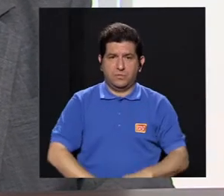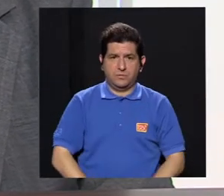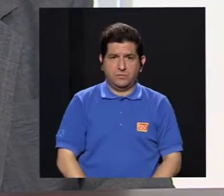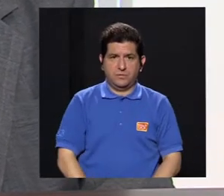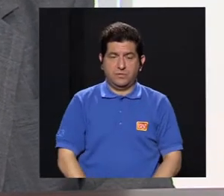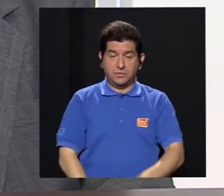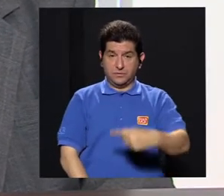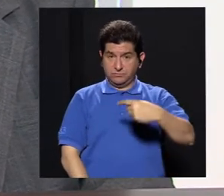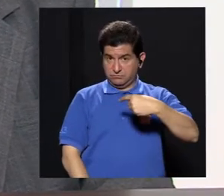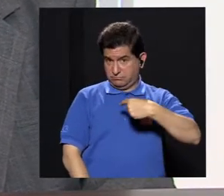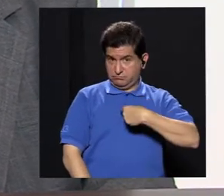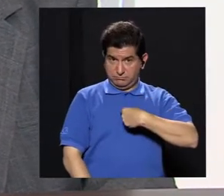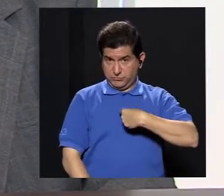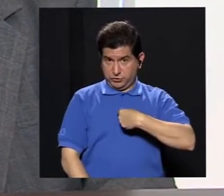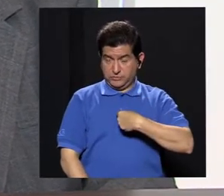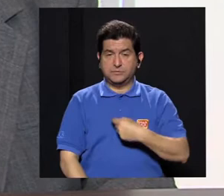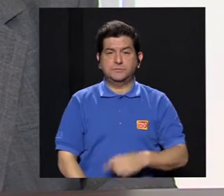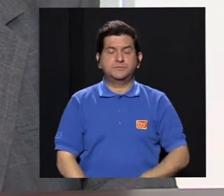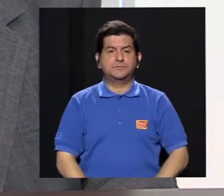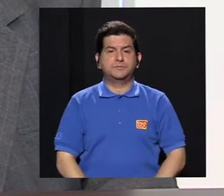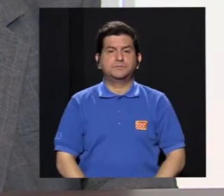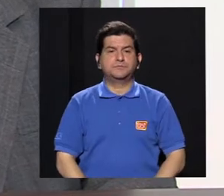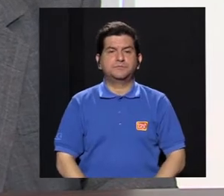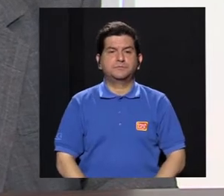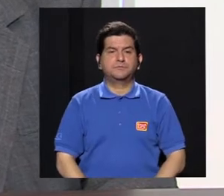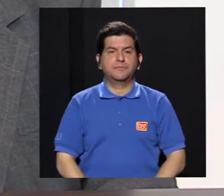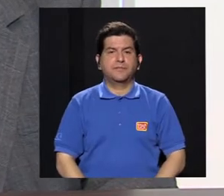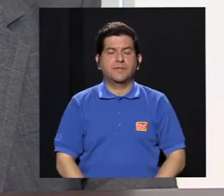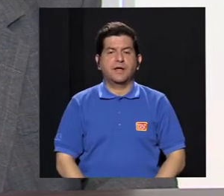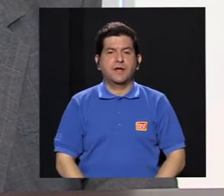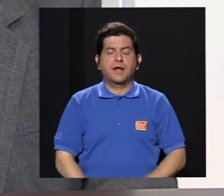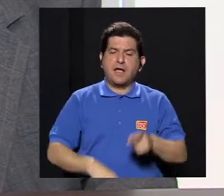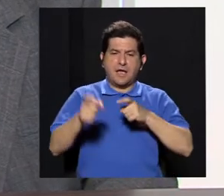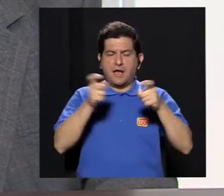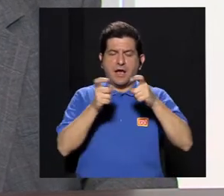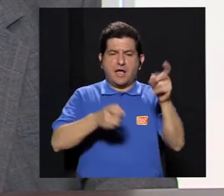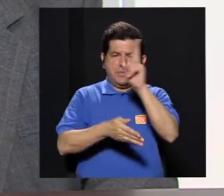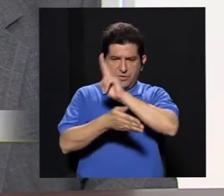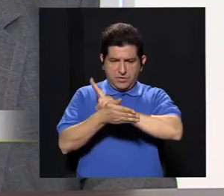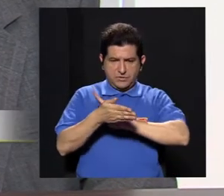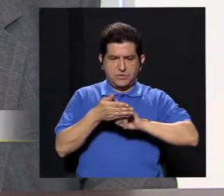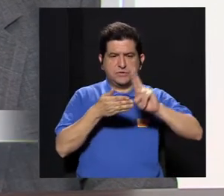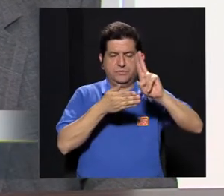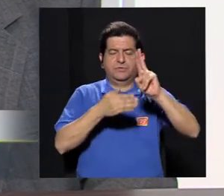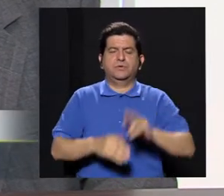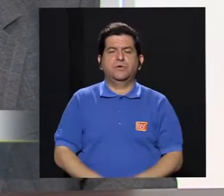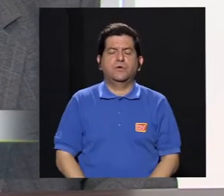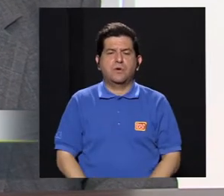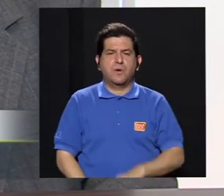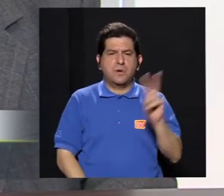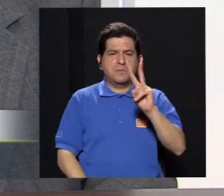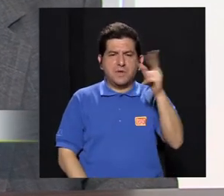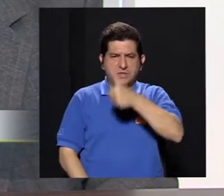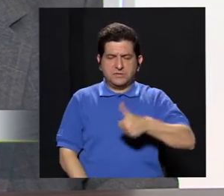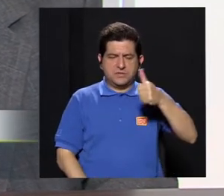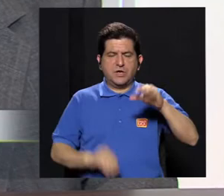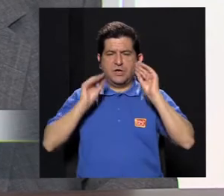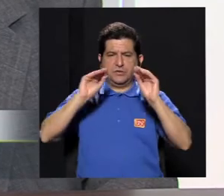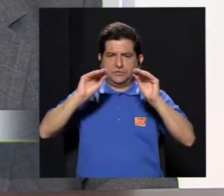me tocó estar en la administración universitaria como vicerector de docencia.